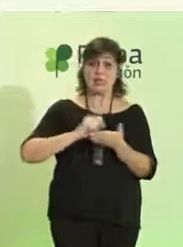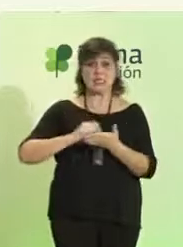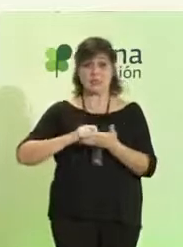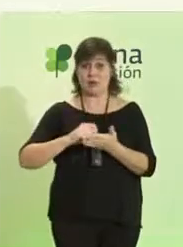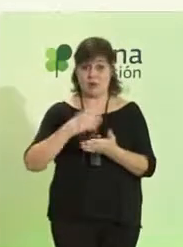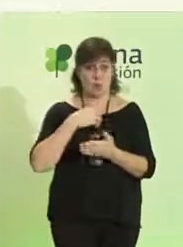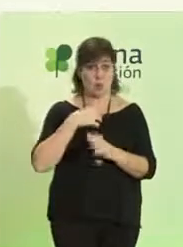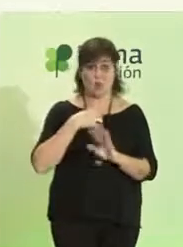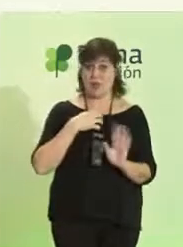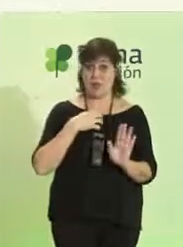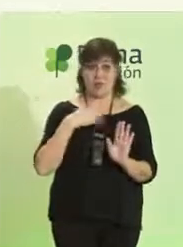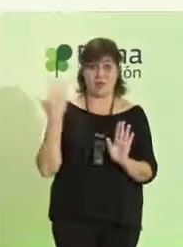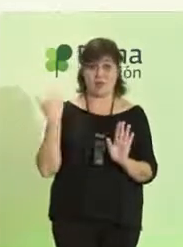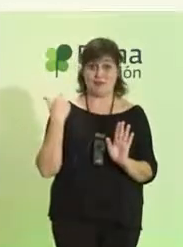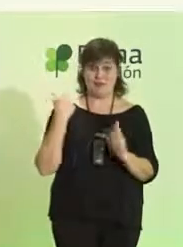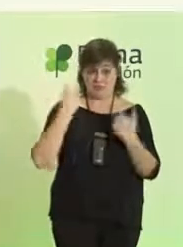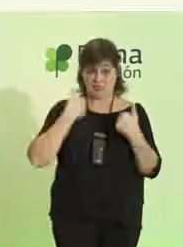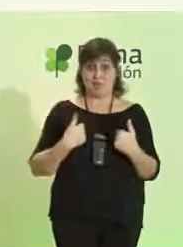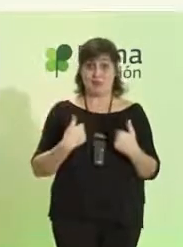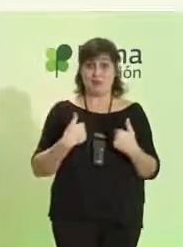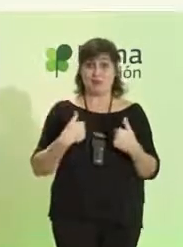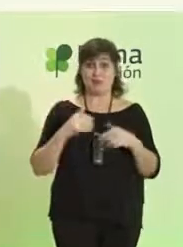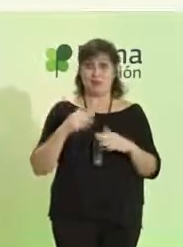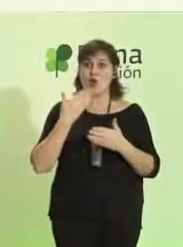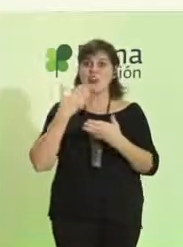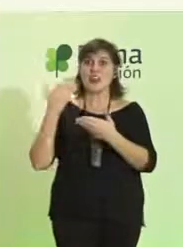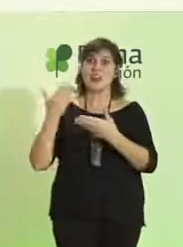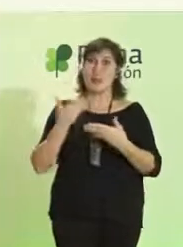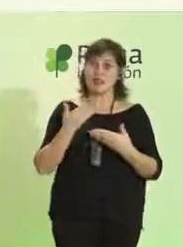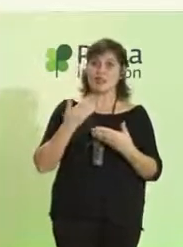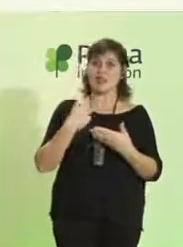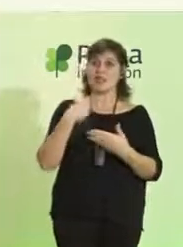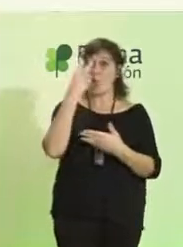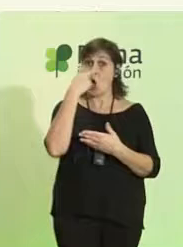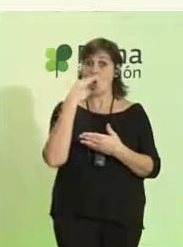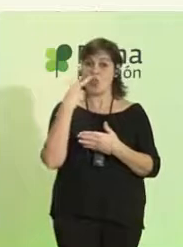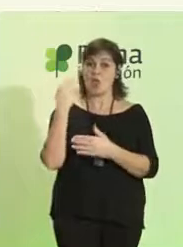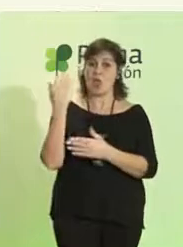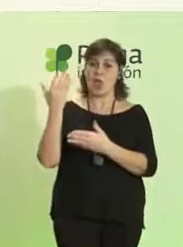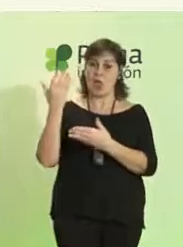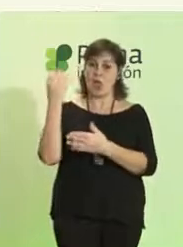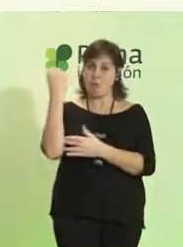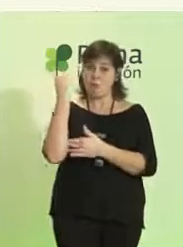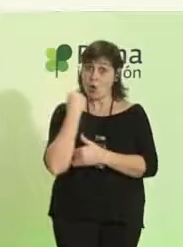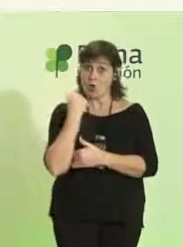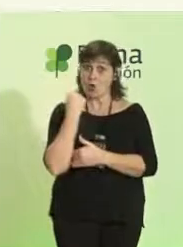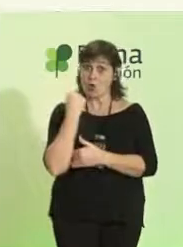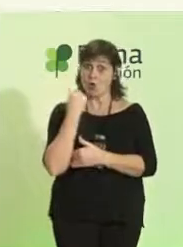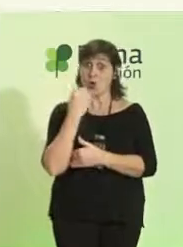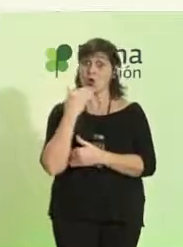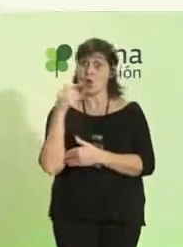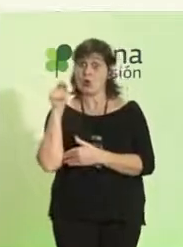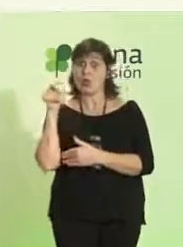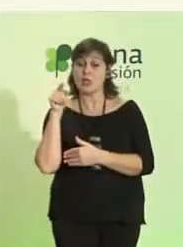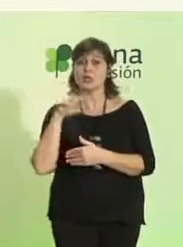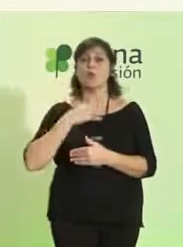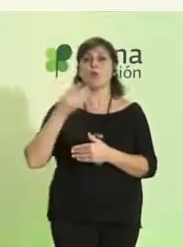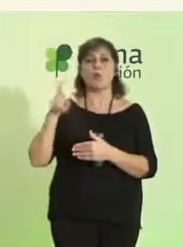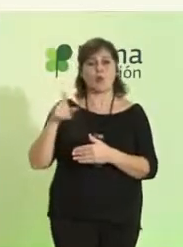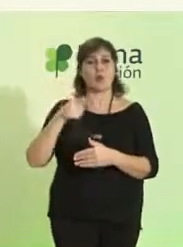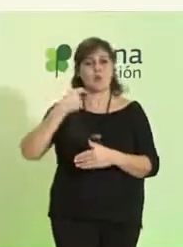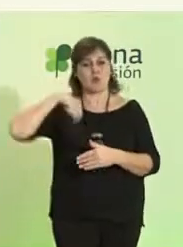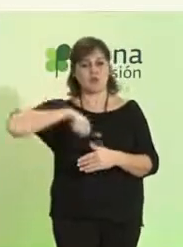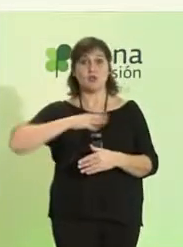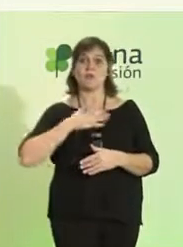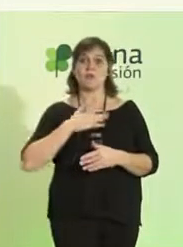por ejemplo, físicamente, pero gracias a la ayuda, entre otros, de la ONCE, pues, me pude reincorporar a mi